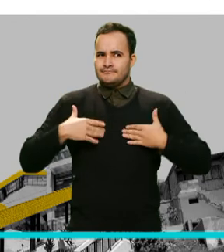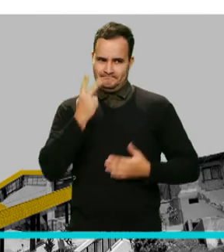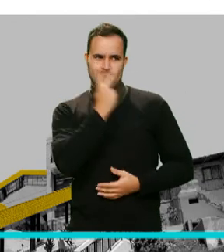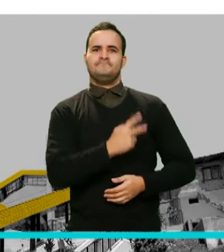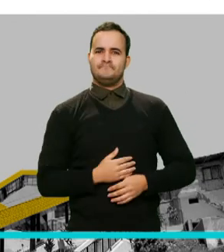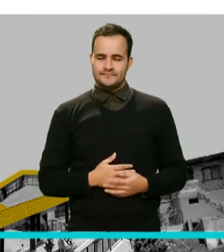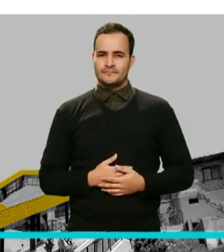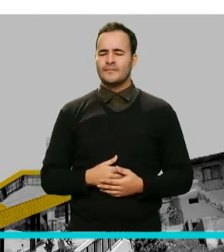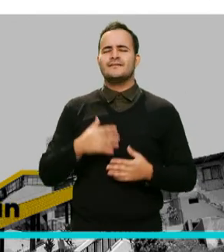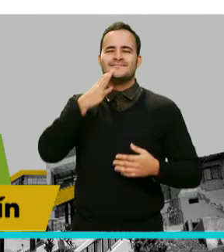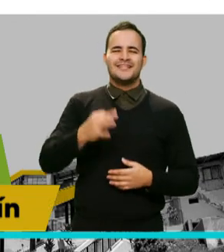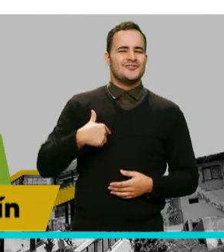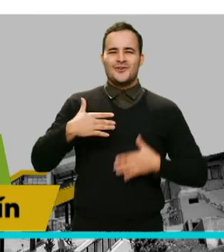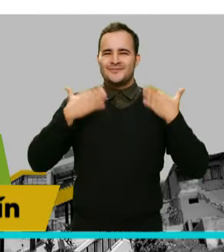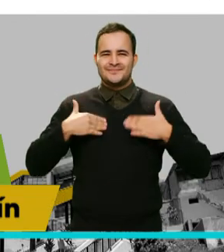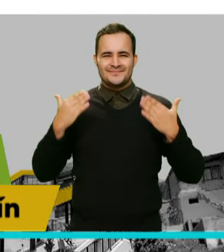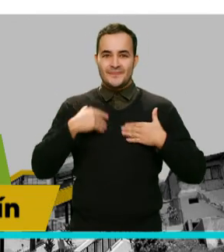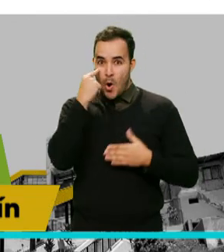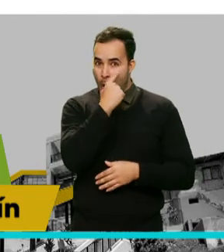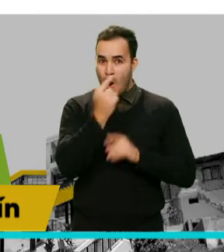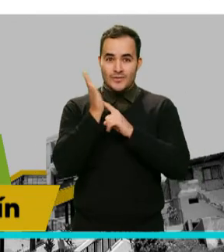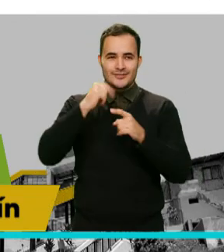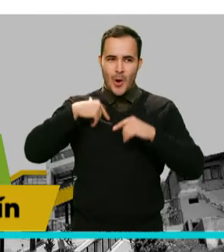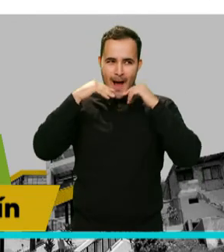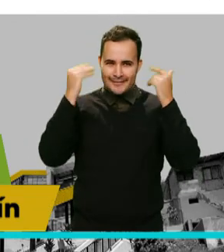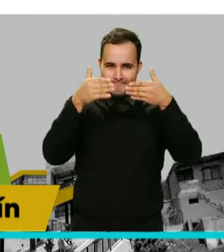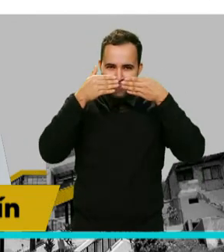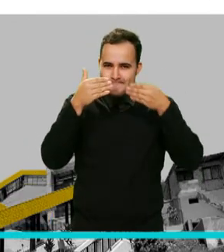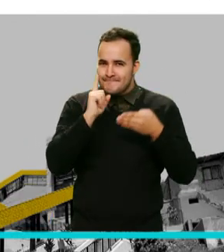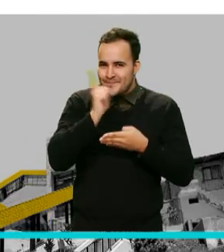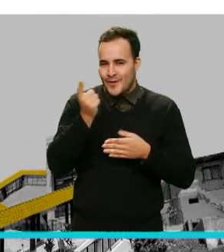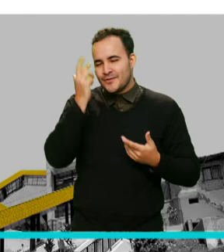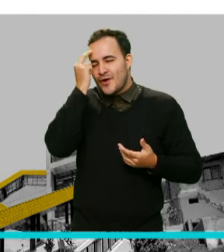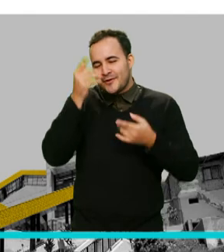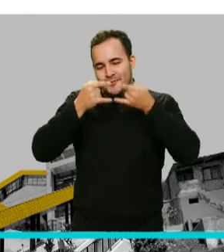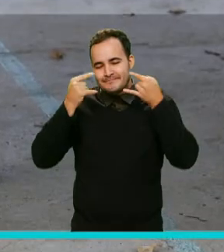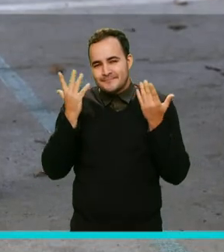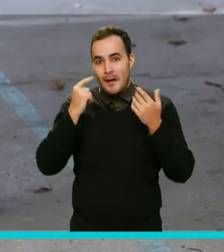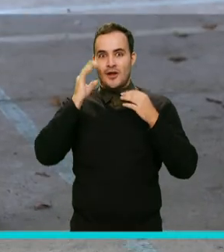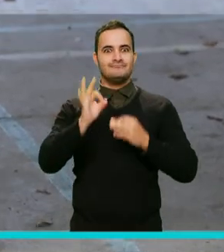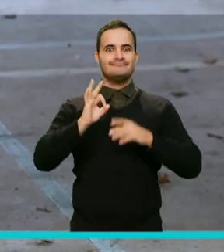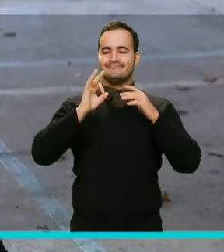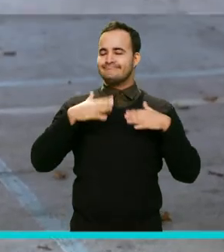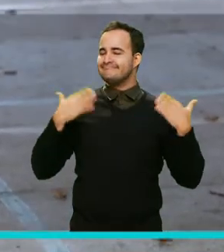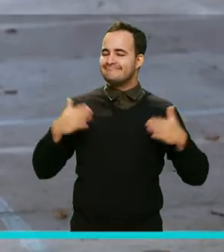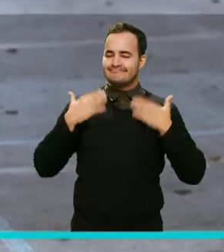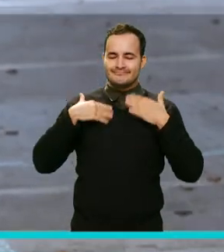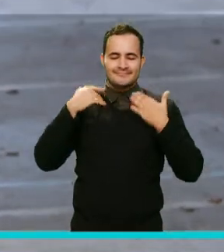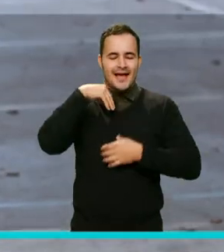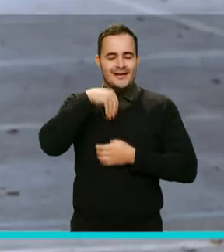muy contenta. Mis ojos lo dicen, aunque no puedo sonreír, porque me tapa el tapabocas. Pero estoy muy